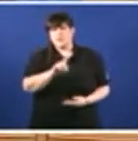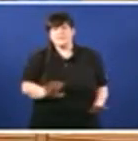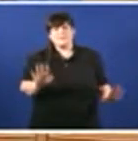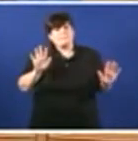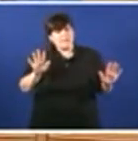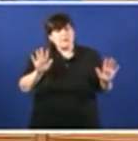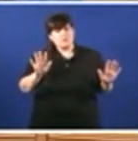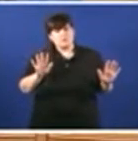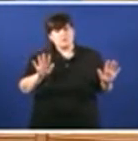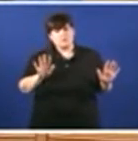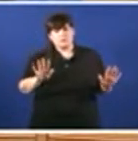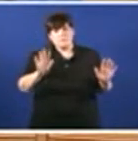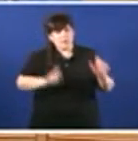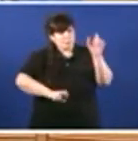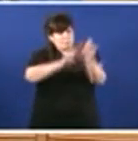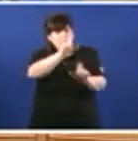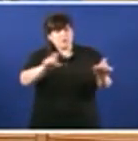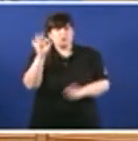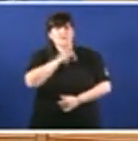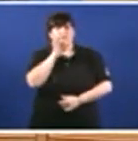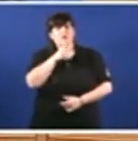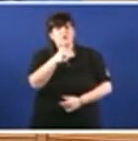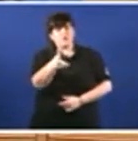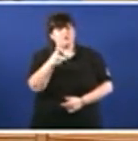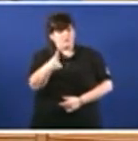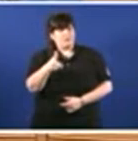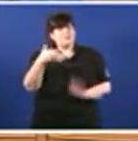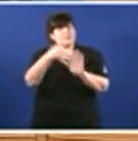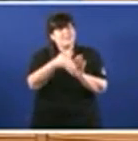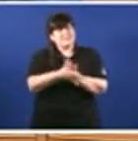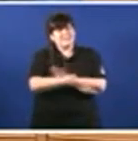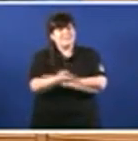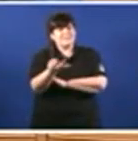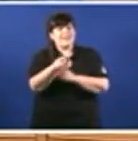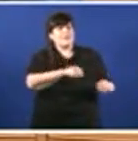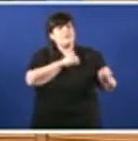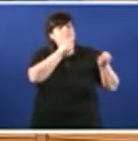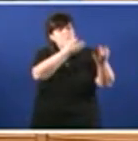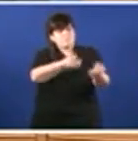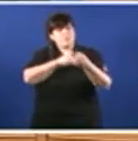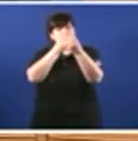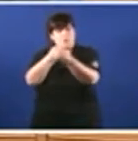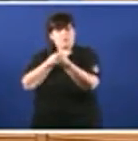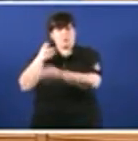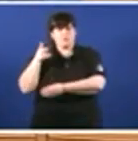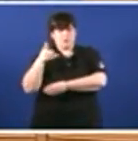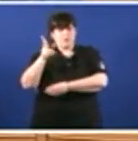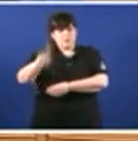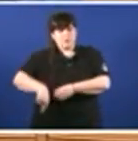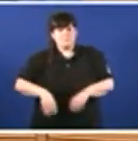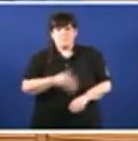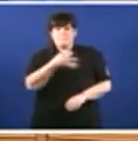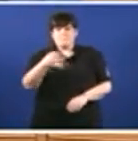dereitos dos galegos tamén pasan pola información e hai que conhecer que durante dazasete anos o señor